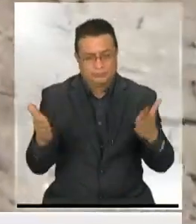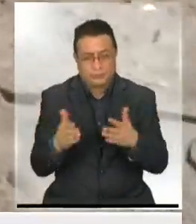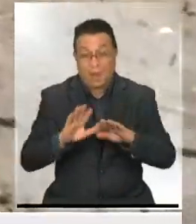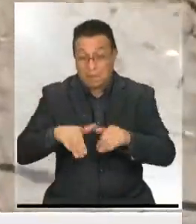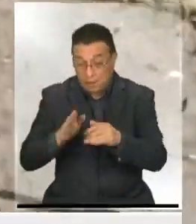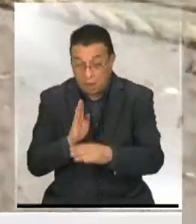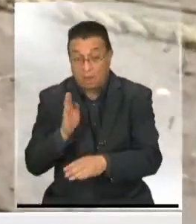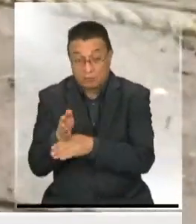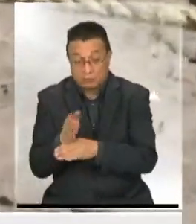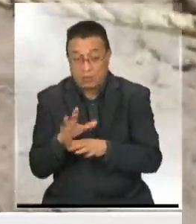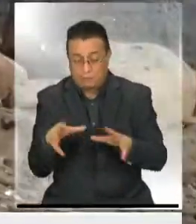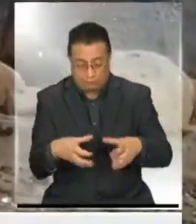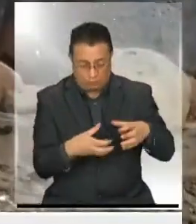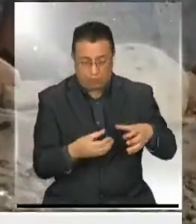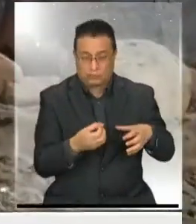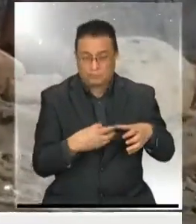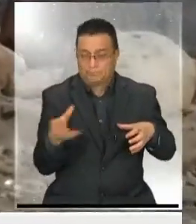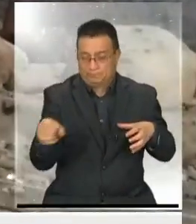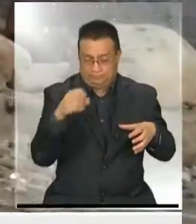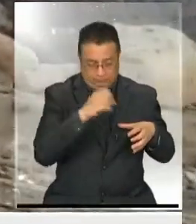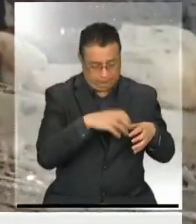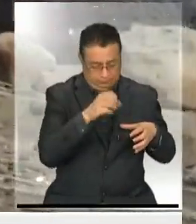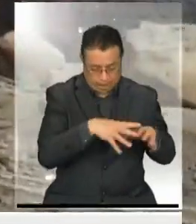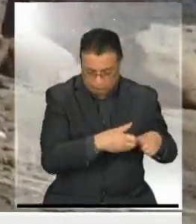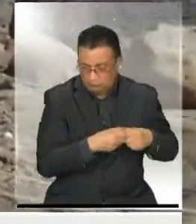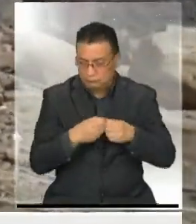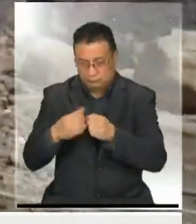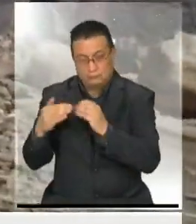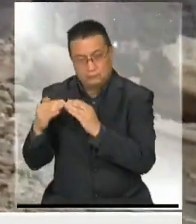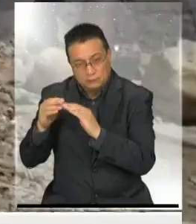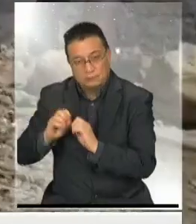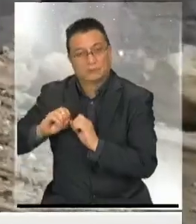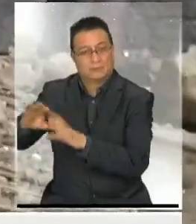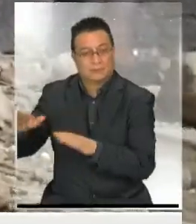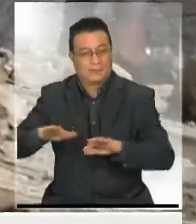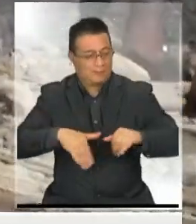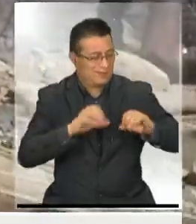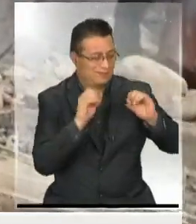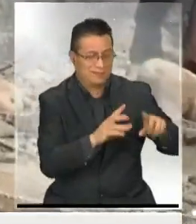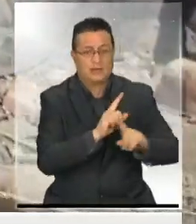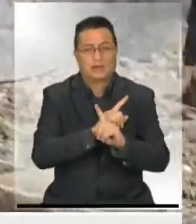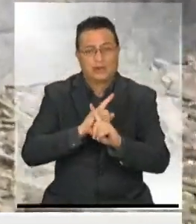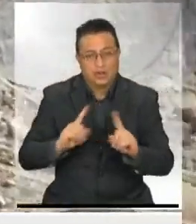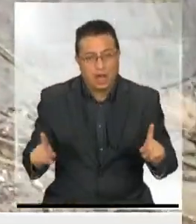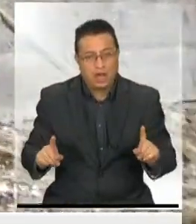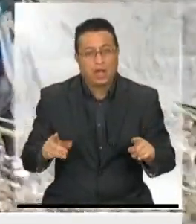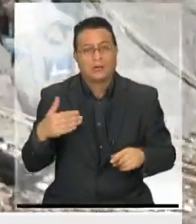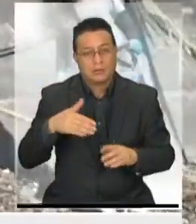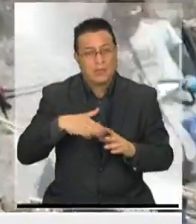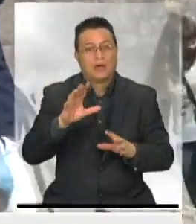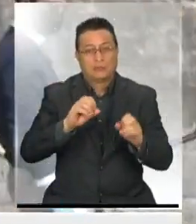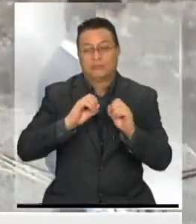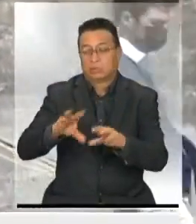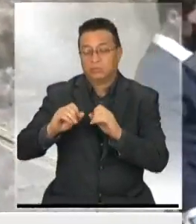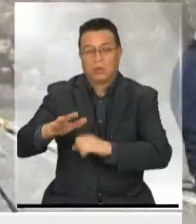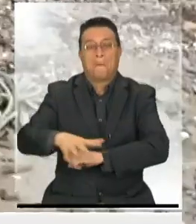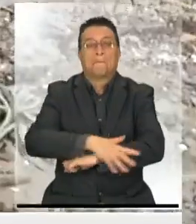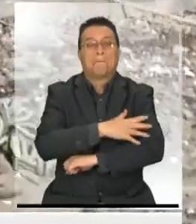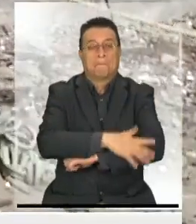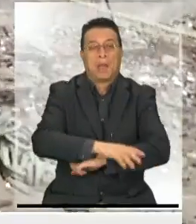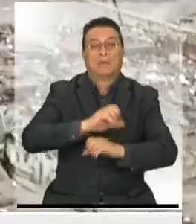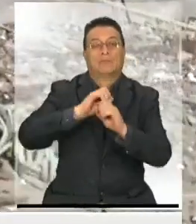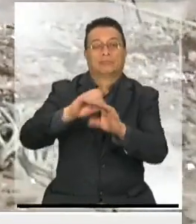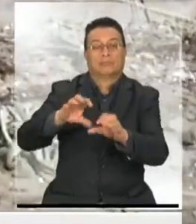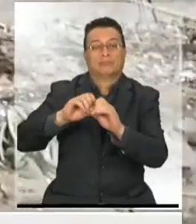playa, llevemos nuestra bolsita, dejemos nuestra basura y nos llevemos la basura a la casa. ¿Por qué? Porque la mayoría termina, ¿dónde? En el mar, que es el